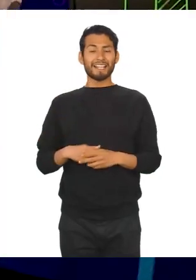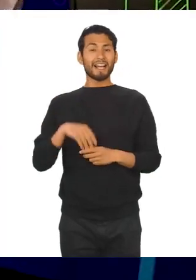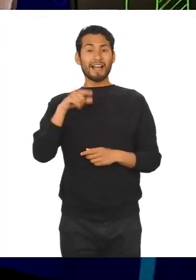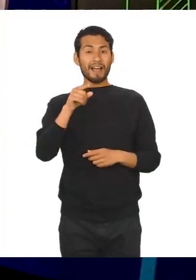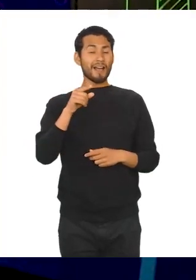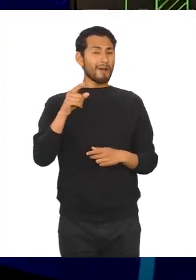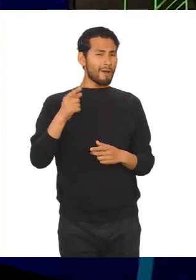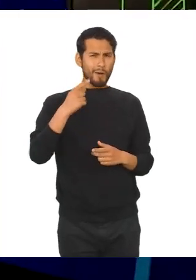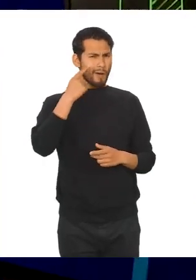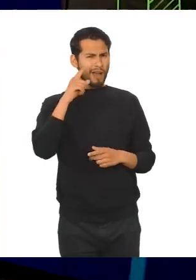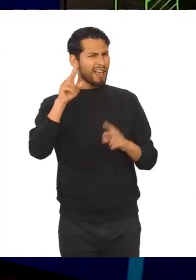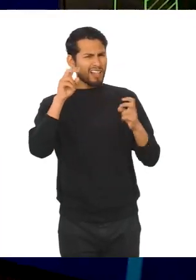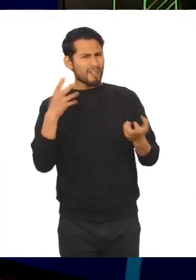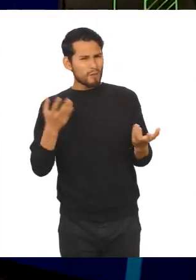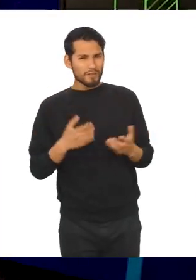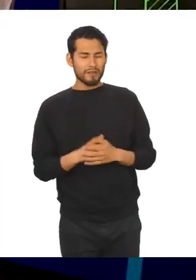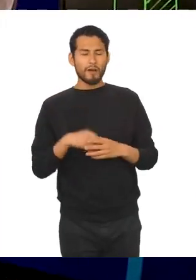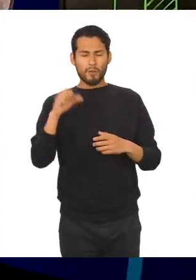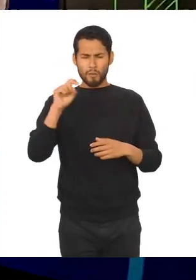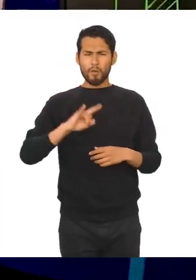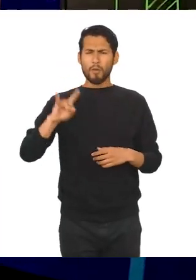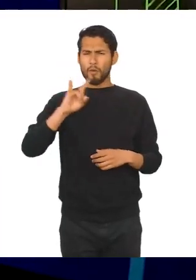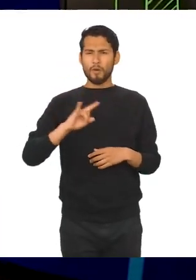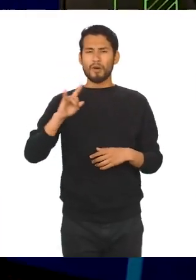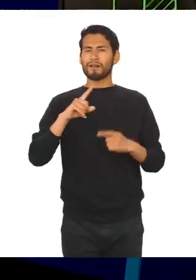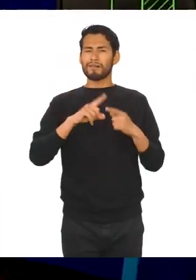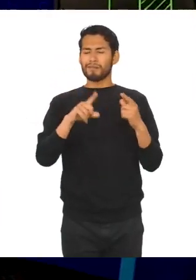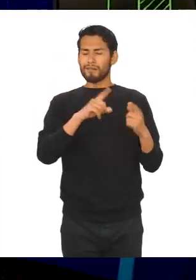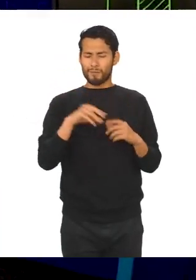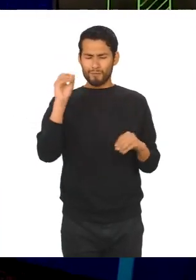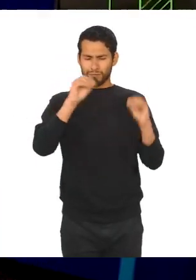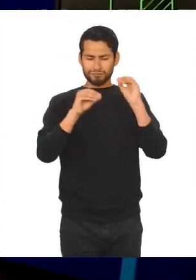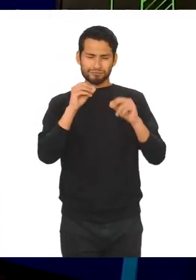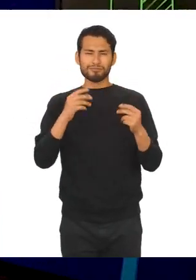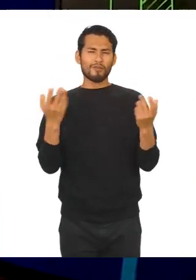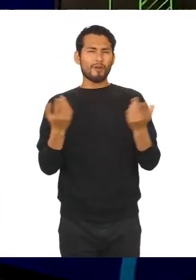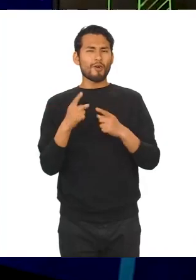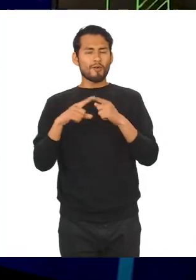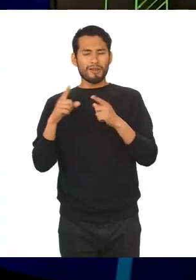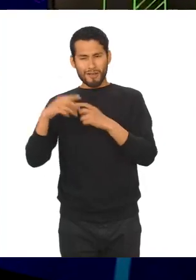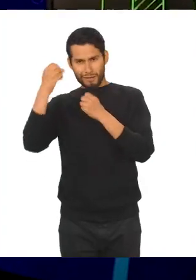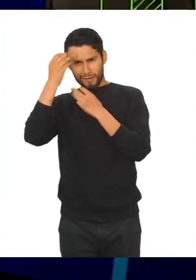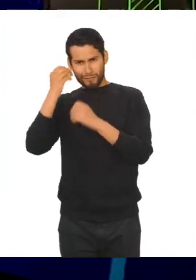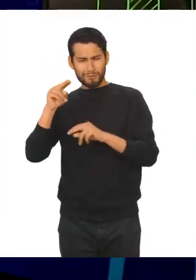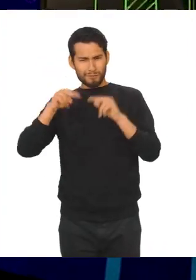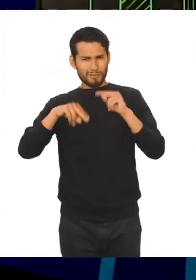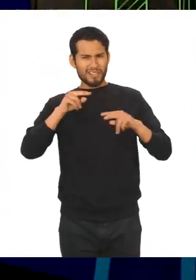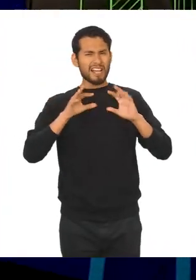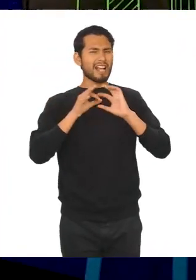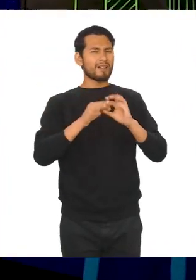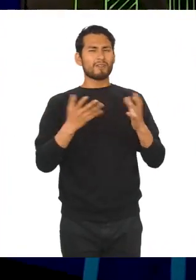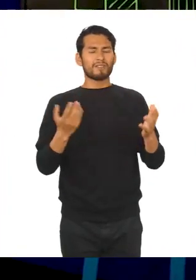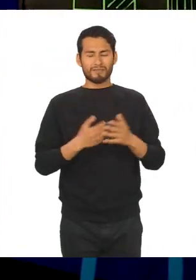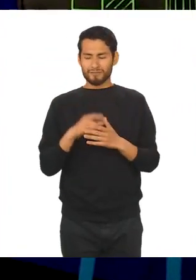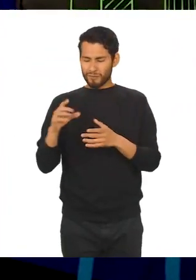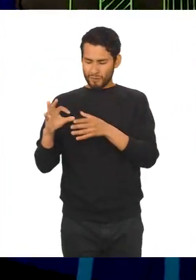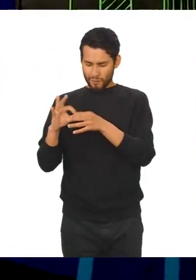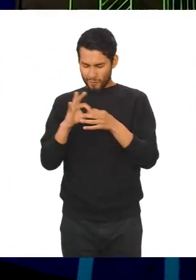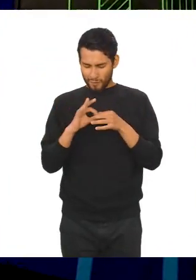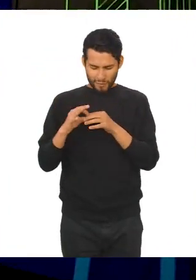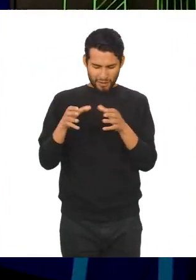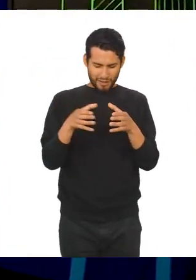profe. Y chicos, si no les suena este tema, estos se pueden utilizar para ilustrar y presentar un conjunto de datos estadísticos